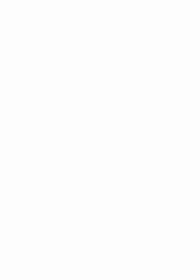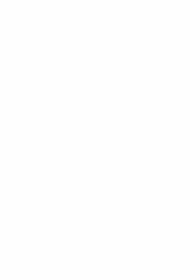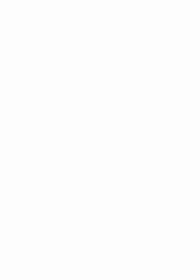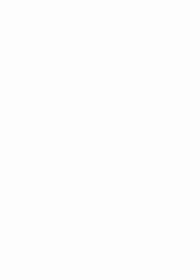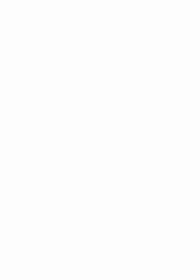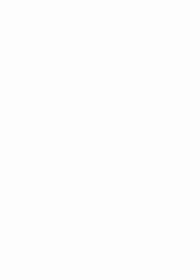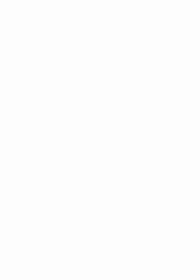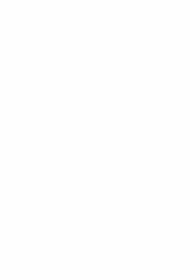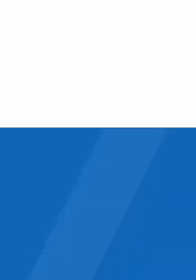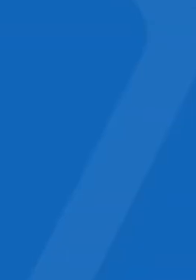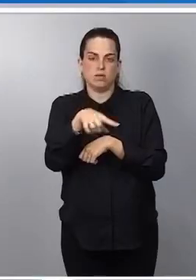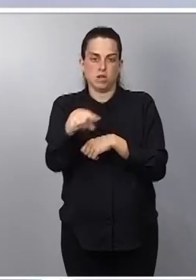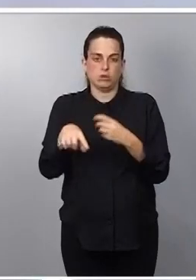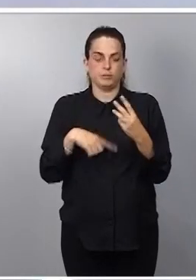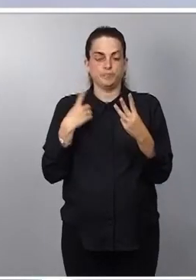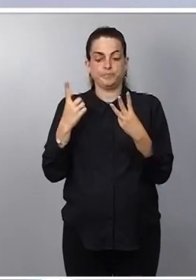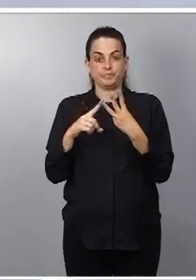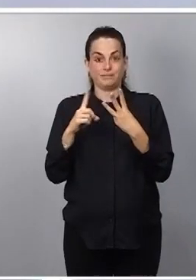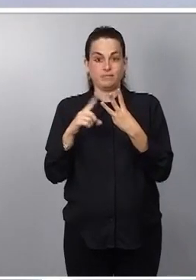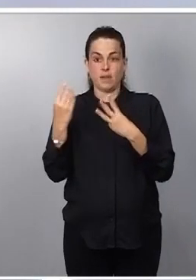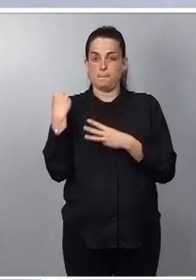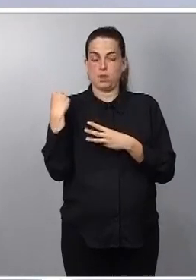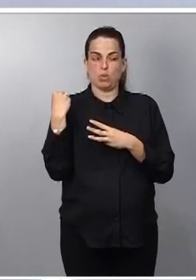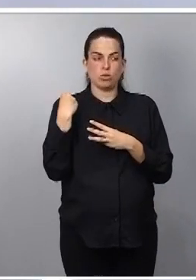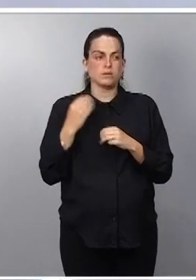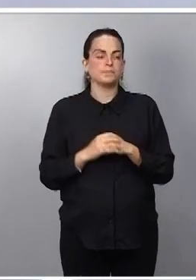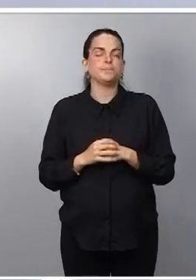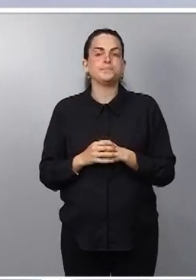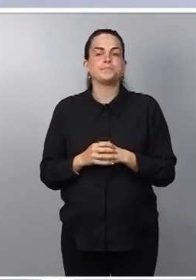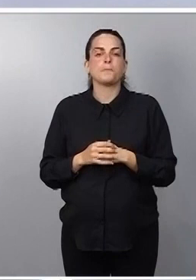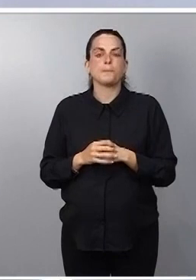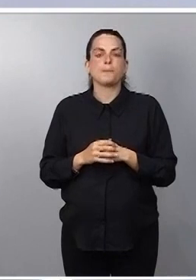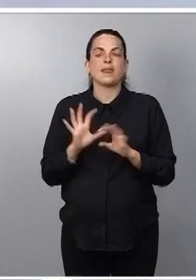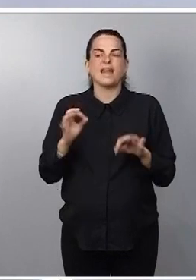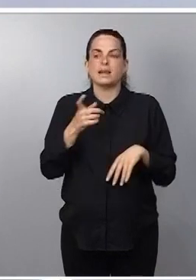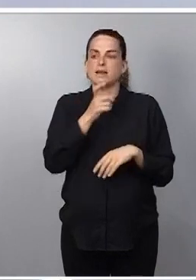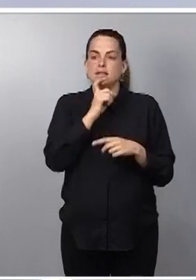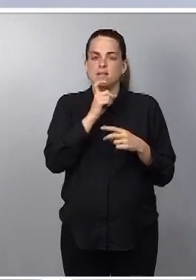Sí, sobre la segunda pregunta. Es difícil realmente encontrar una